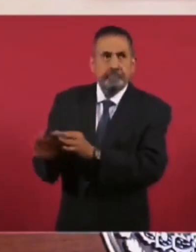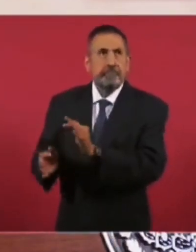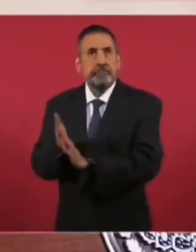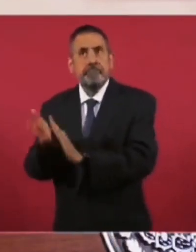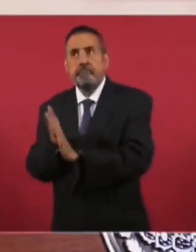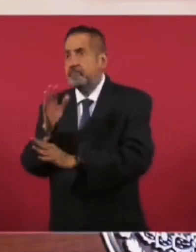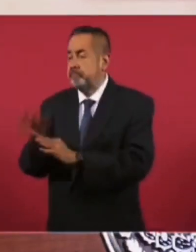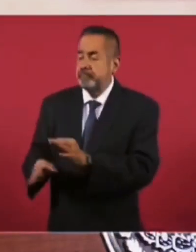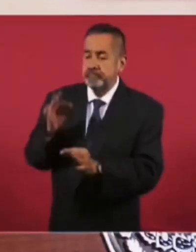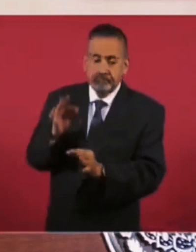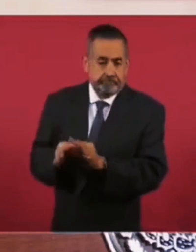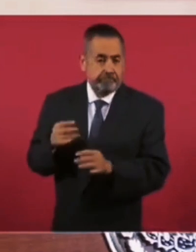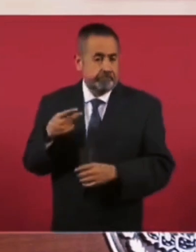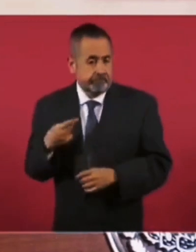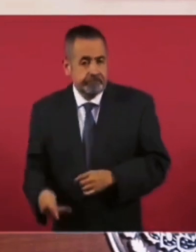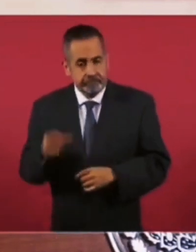invirtiendo.